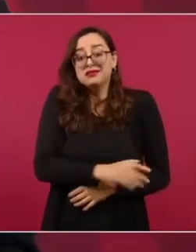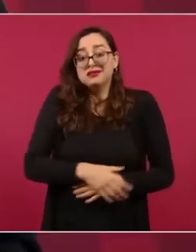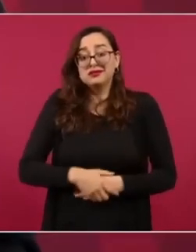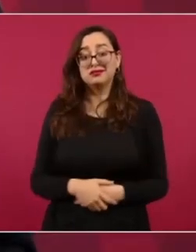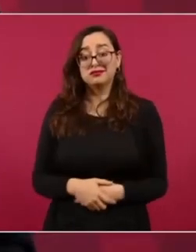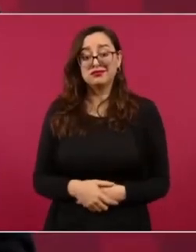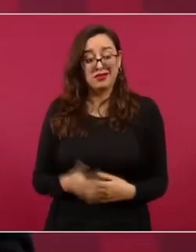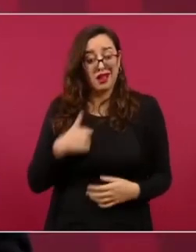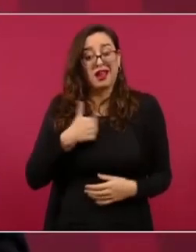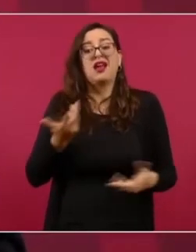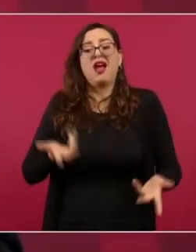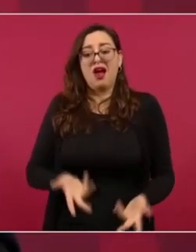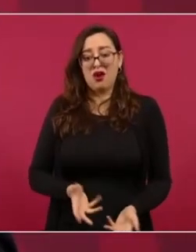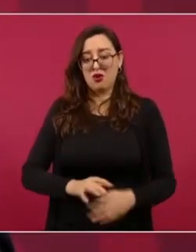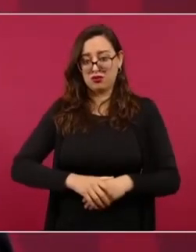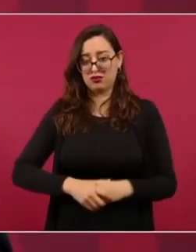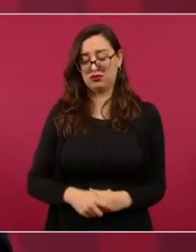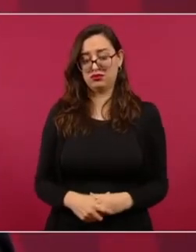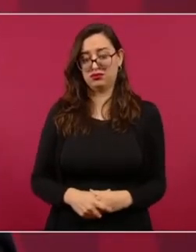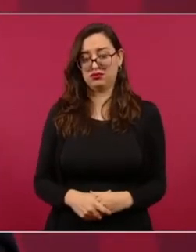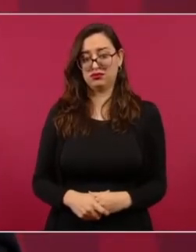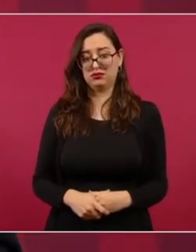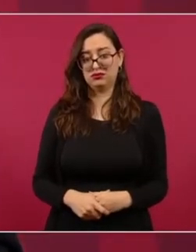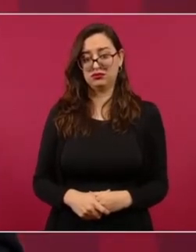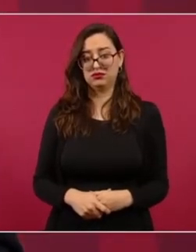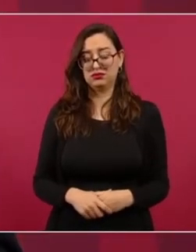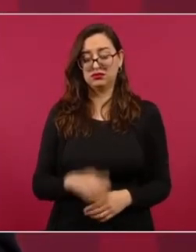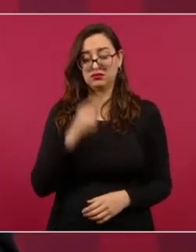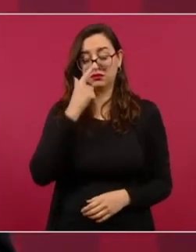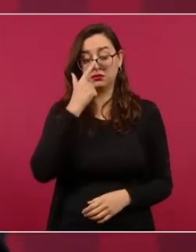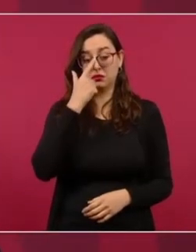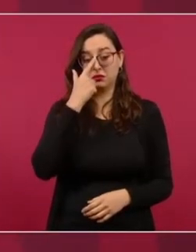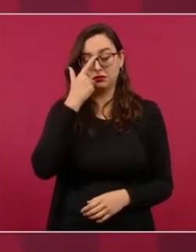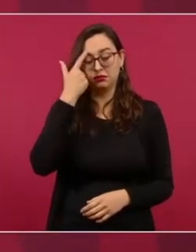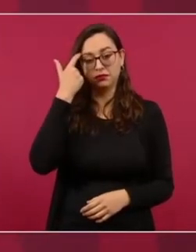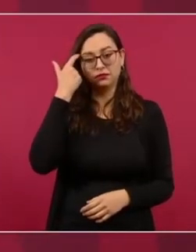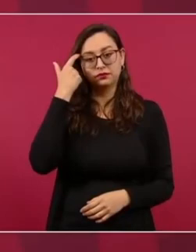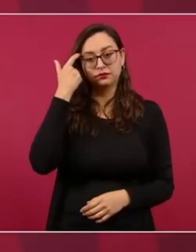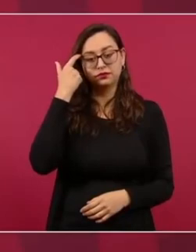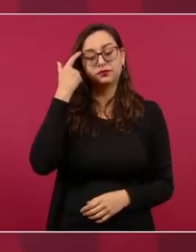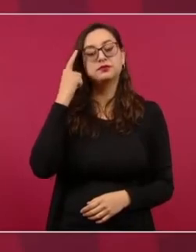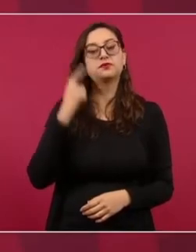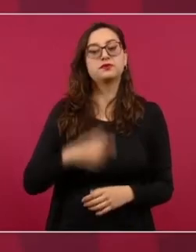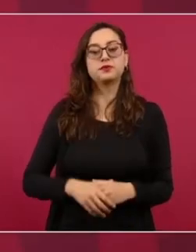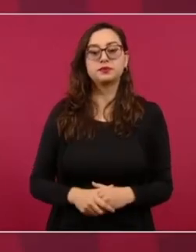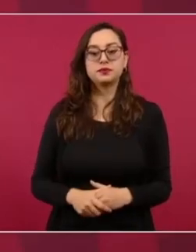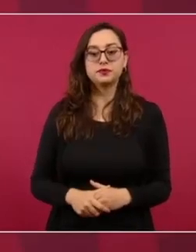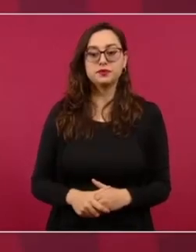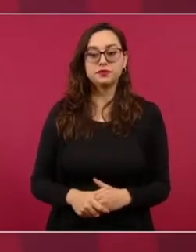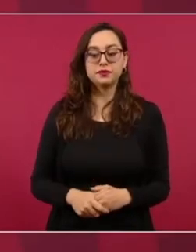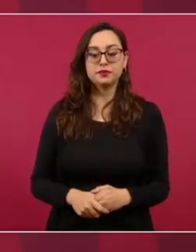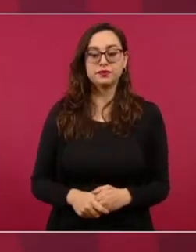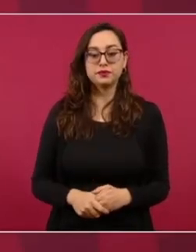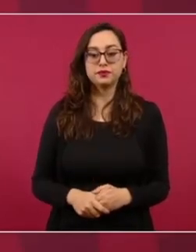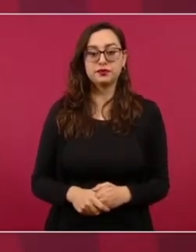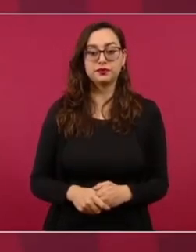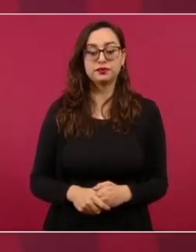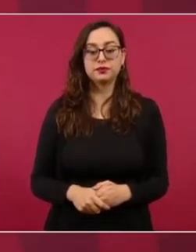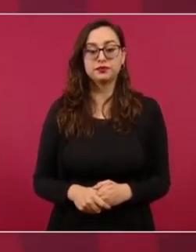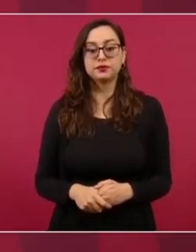Ya lo dije una vez, si la realidad no es, dicen,